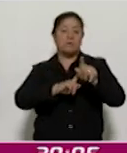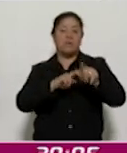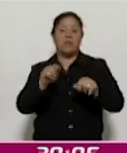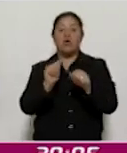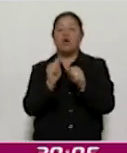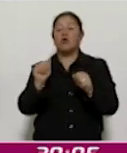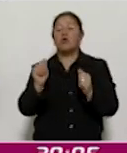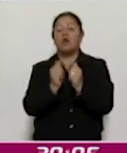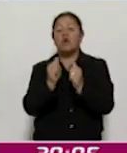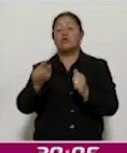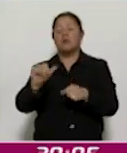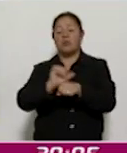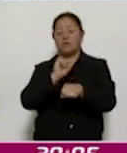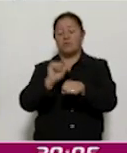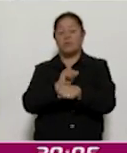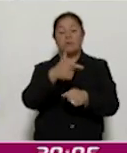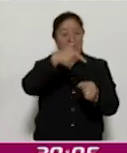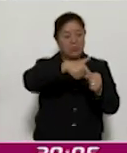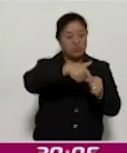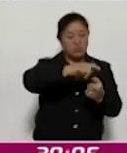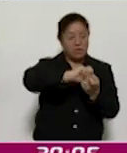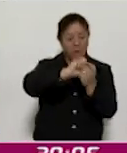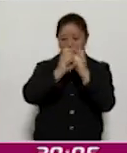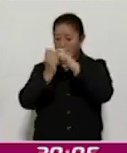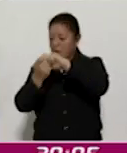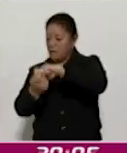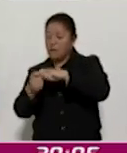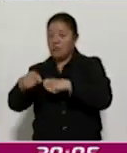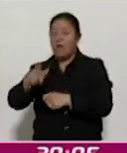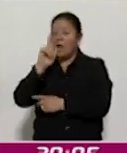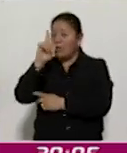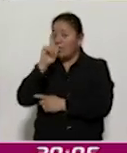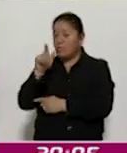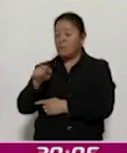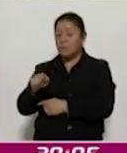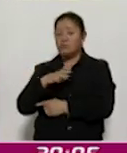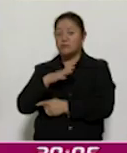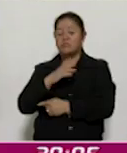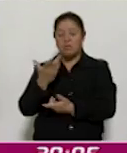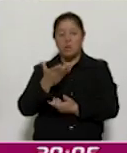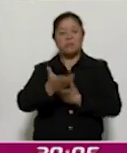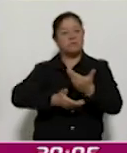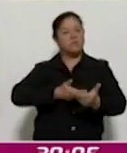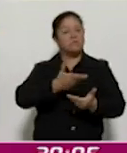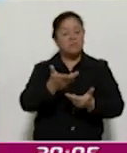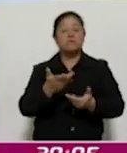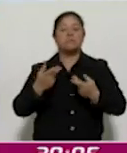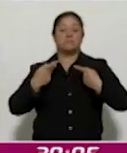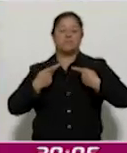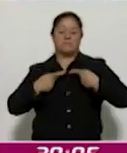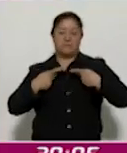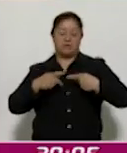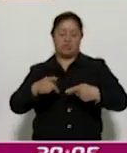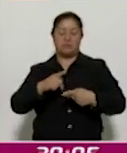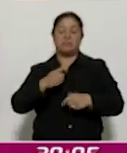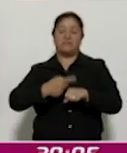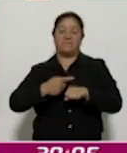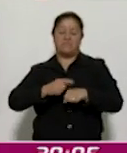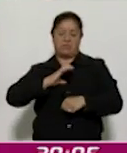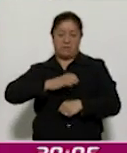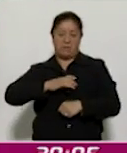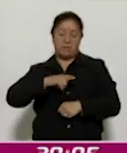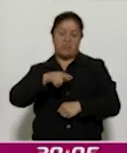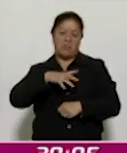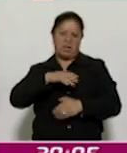automóviles de gasolina a vehículos eléctricos que brindarán servicios de transporte a pacientes oncológicos. Al respecto,